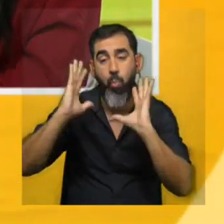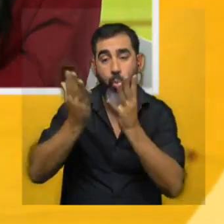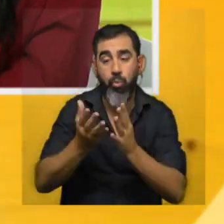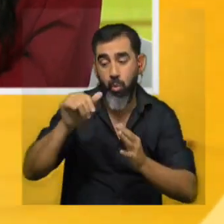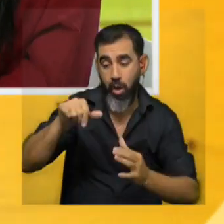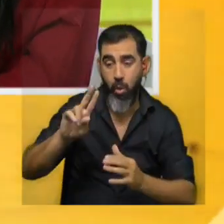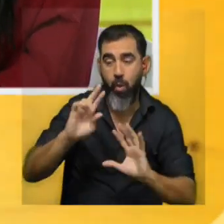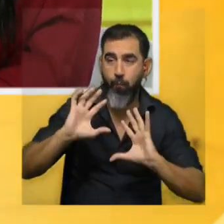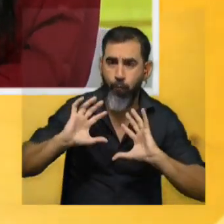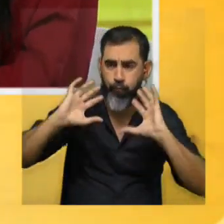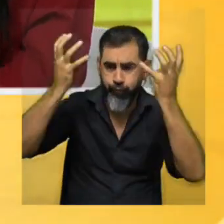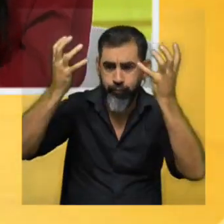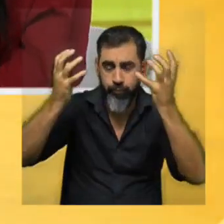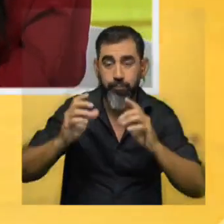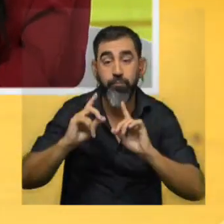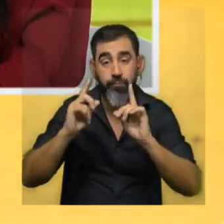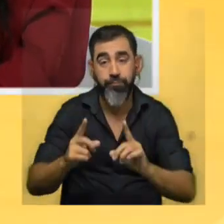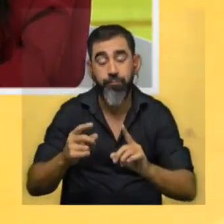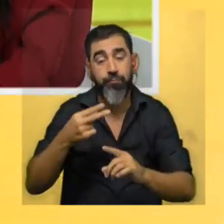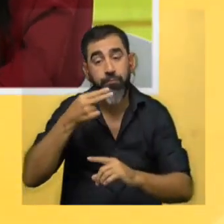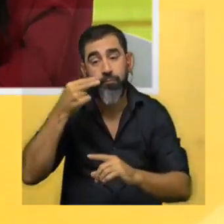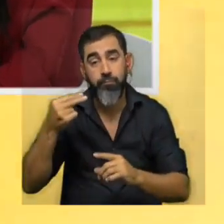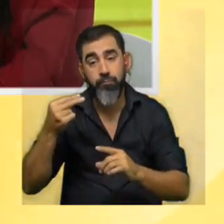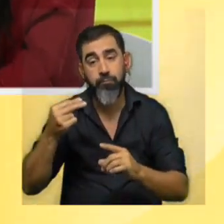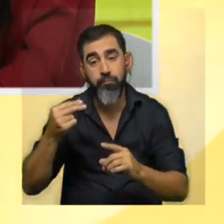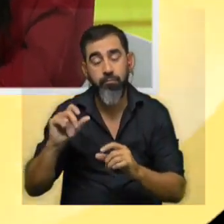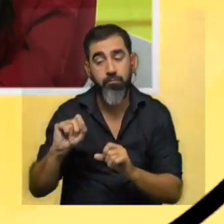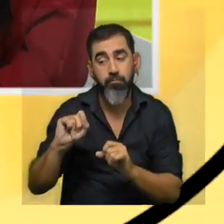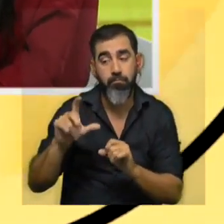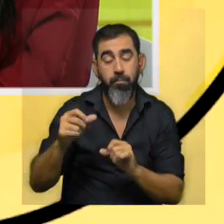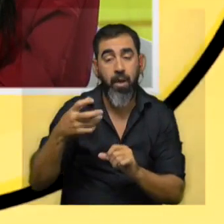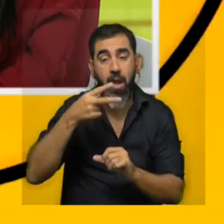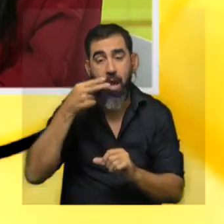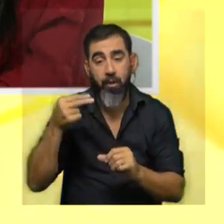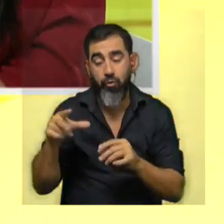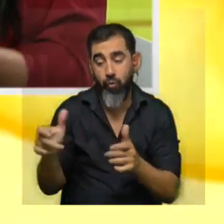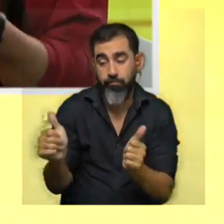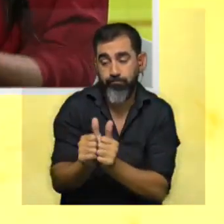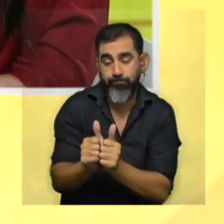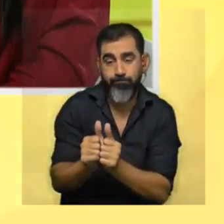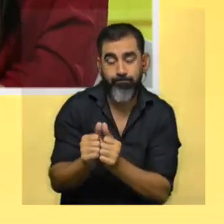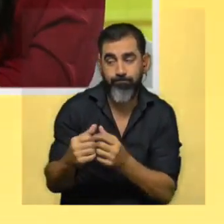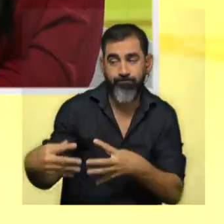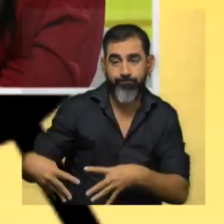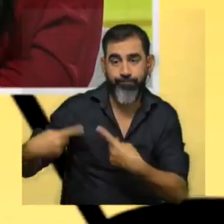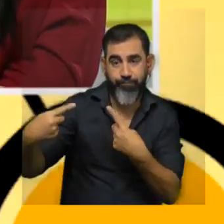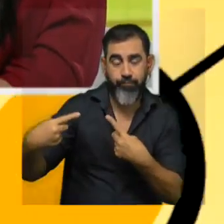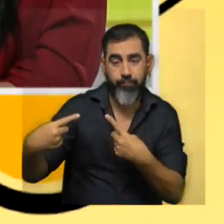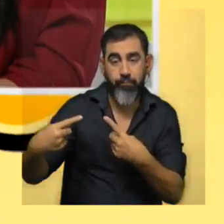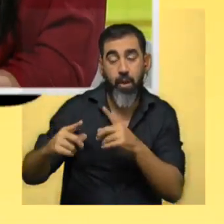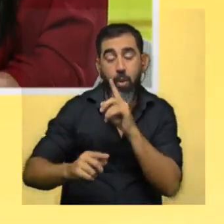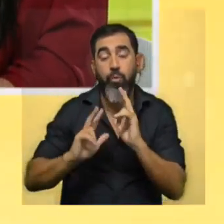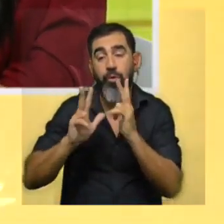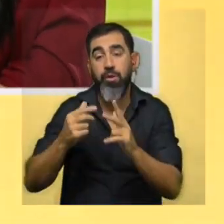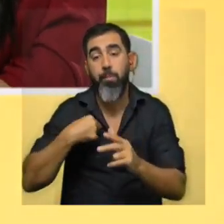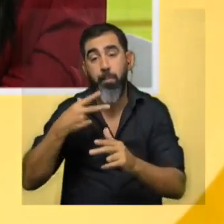es la agresividad también tenemos muchos gatitos que no se llevan bien con los gatos con los que conviven reportes de tutores que dicen